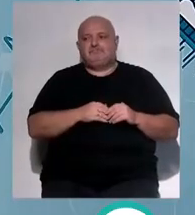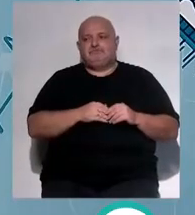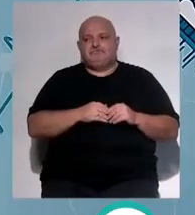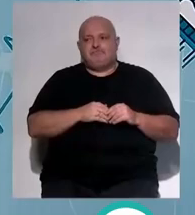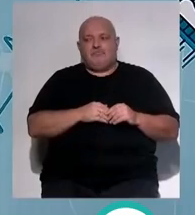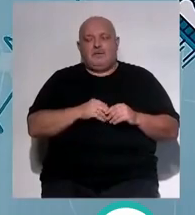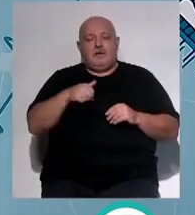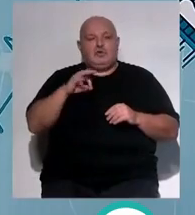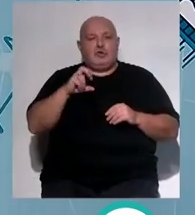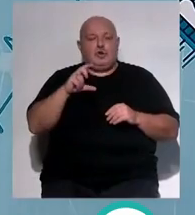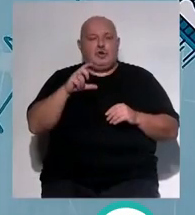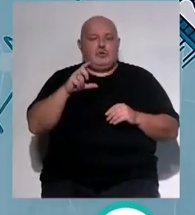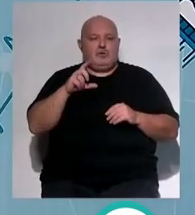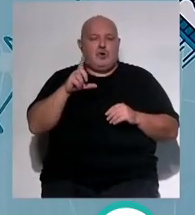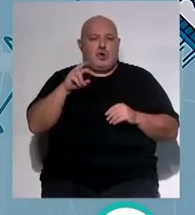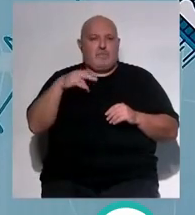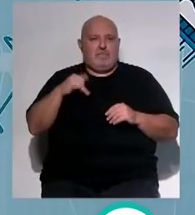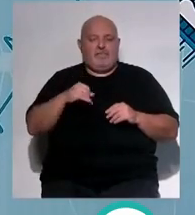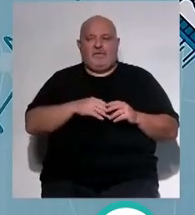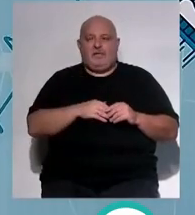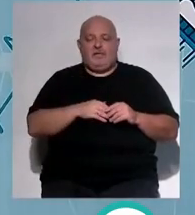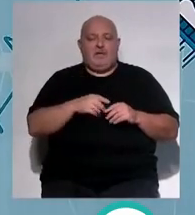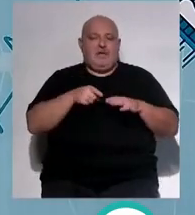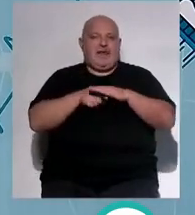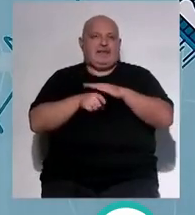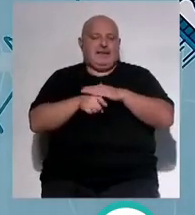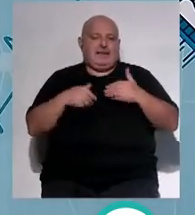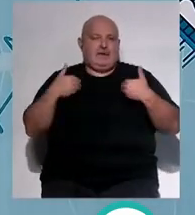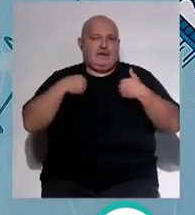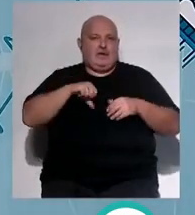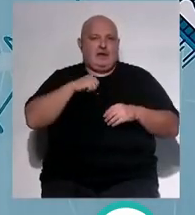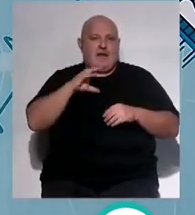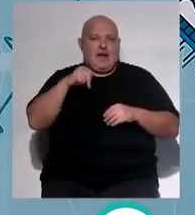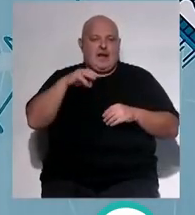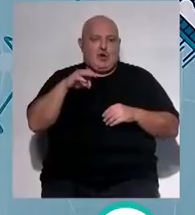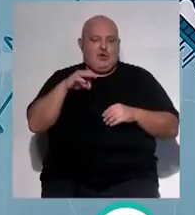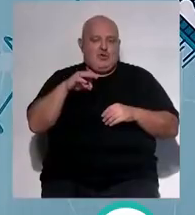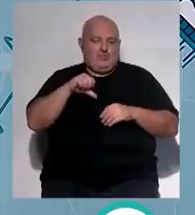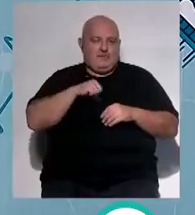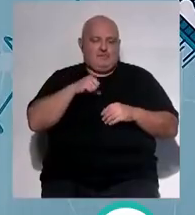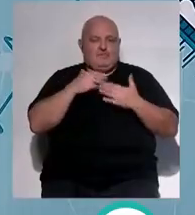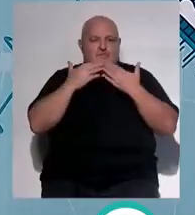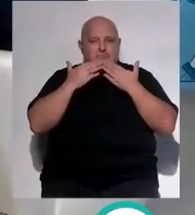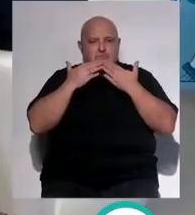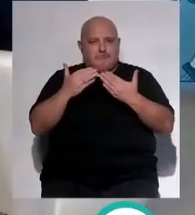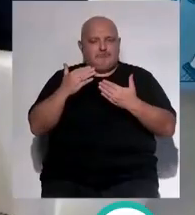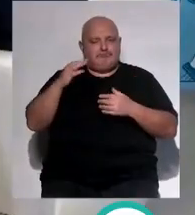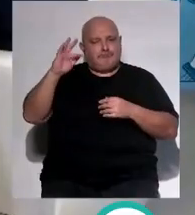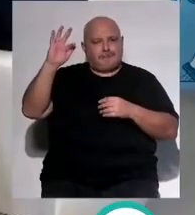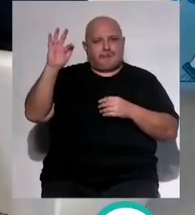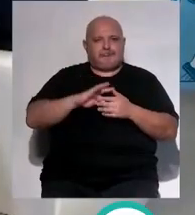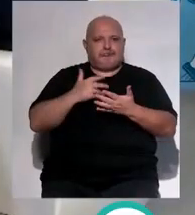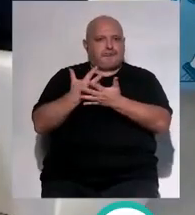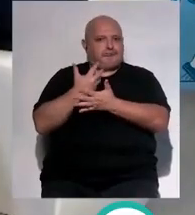Antonio López Césiferle gerente del hospital doctor López Cano en Cádiz muchísimas gracias por